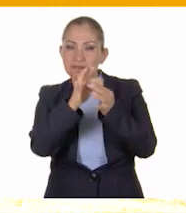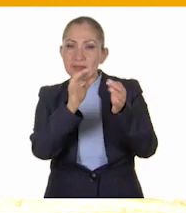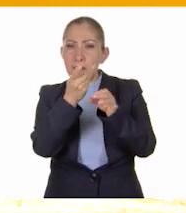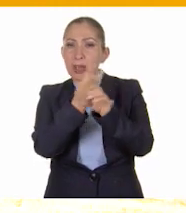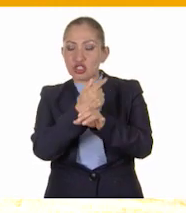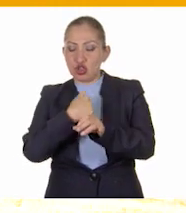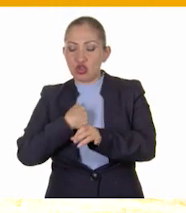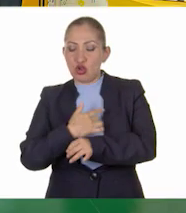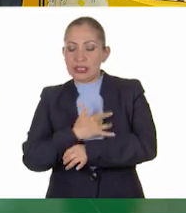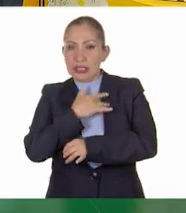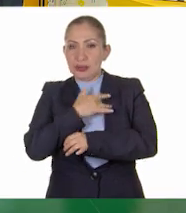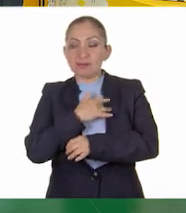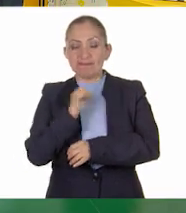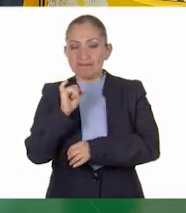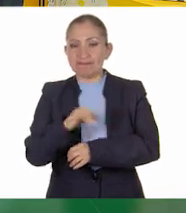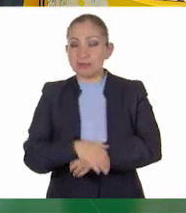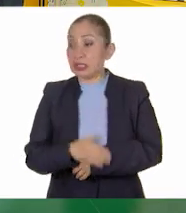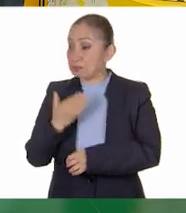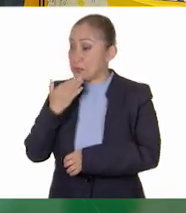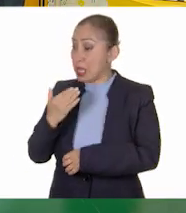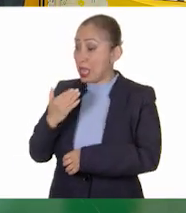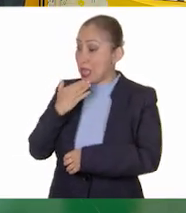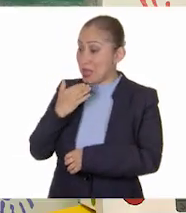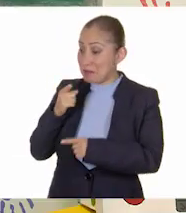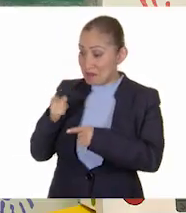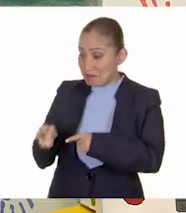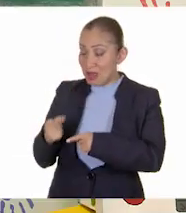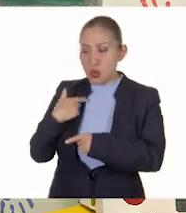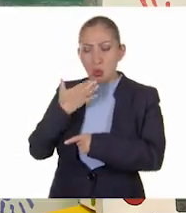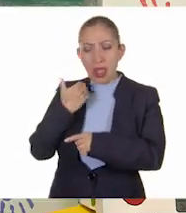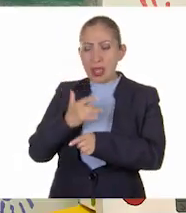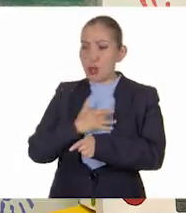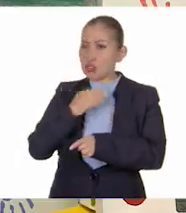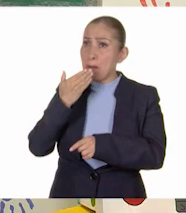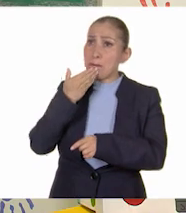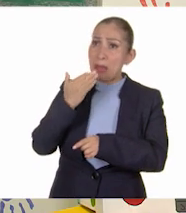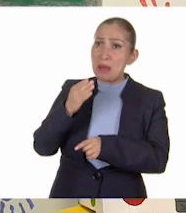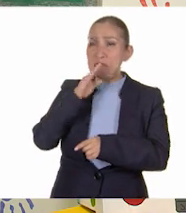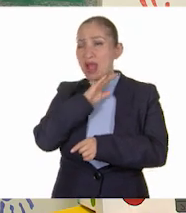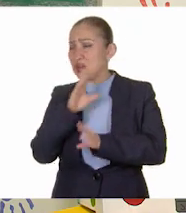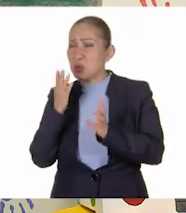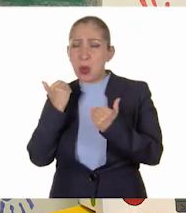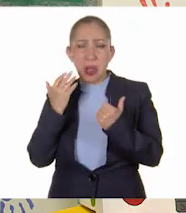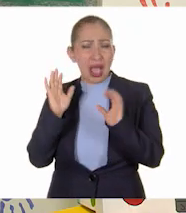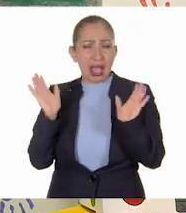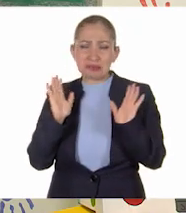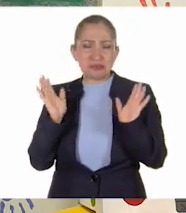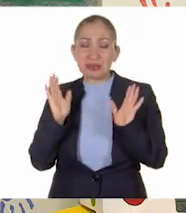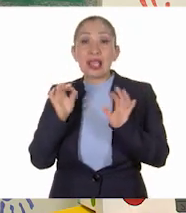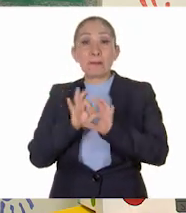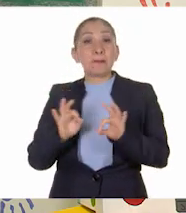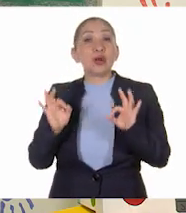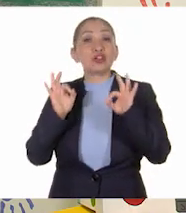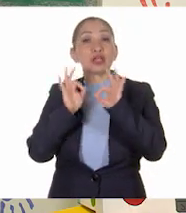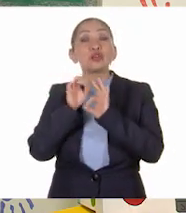lo que sentí. ¡Sí! Muy bien, Panchito. No hay emociones buenas ni malas. Otra cosa que importante es respetar las